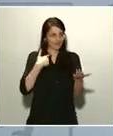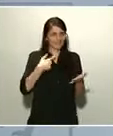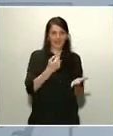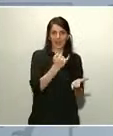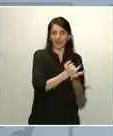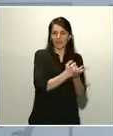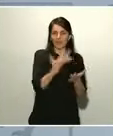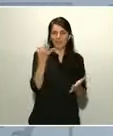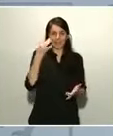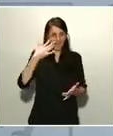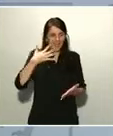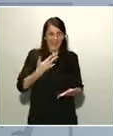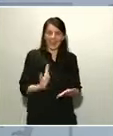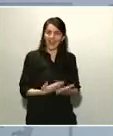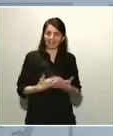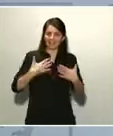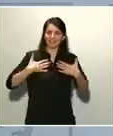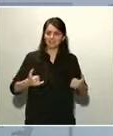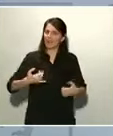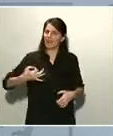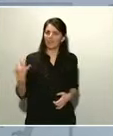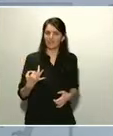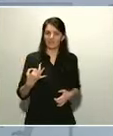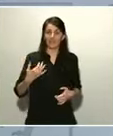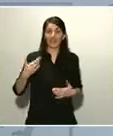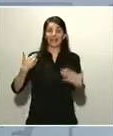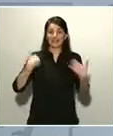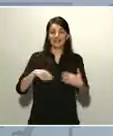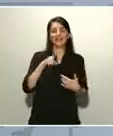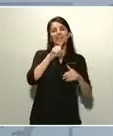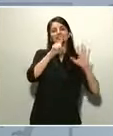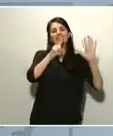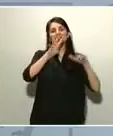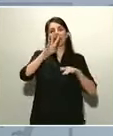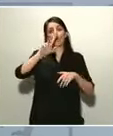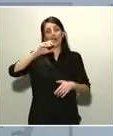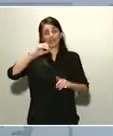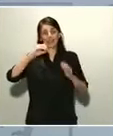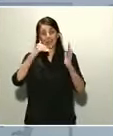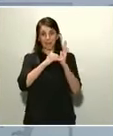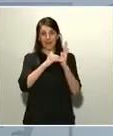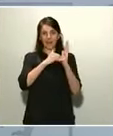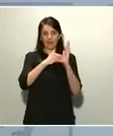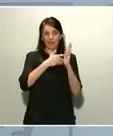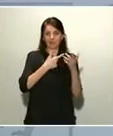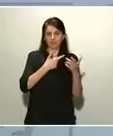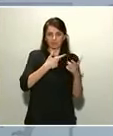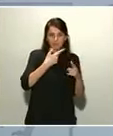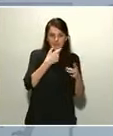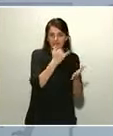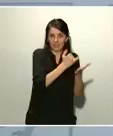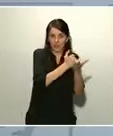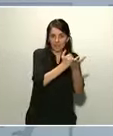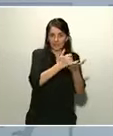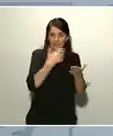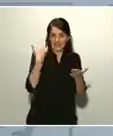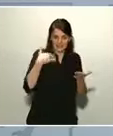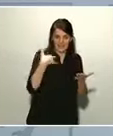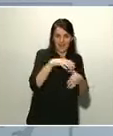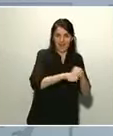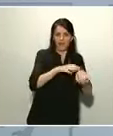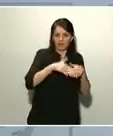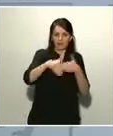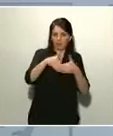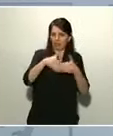Tenemos ya comprometidas 640.000 unidades y vamos a llegar muy pronto al millón. Y en las próximas horas vamos a empezar a distribuir